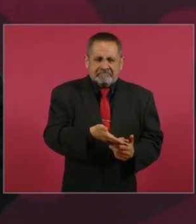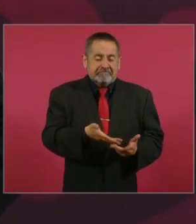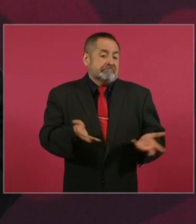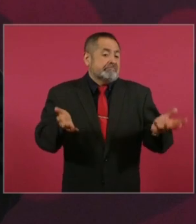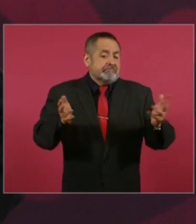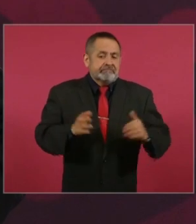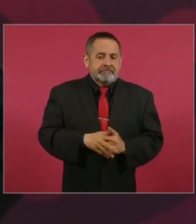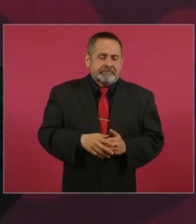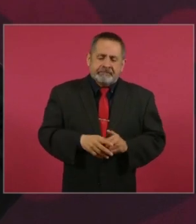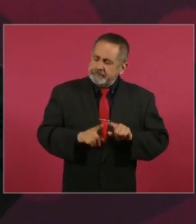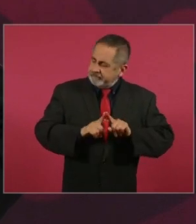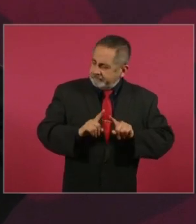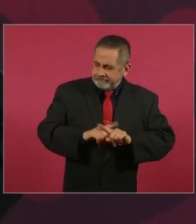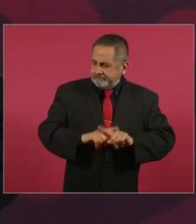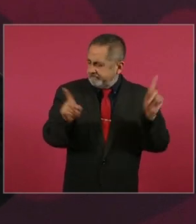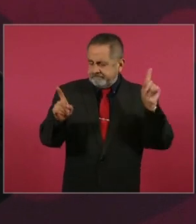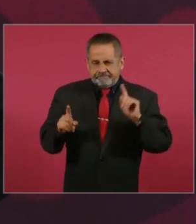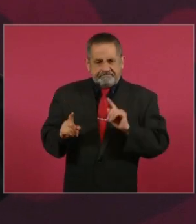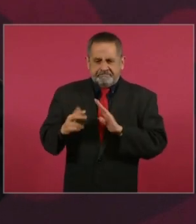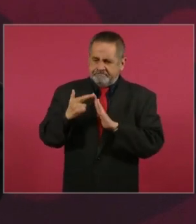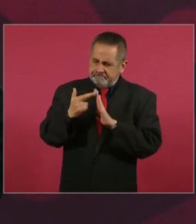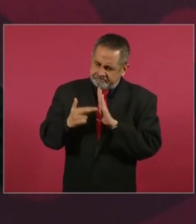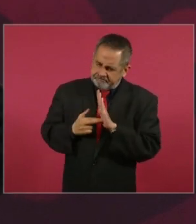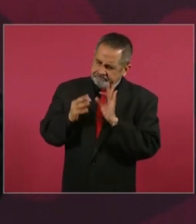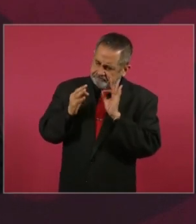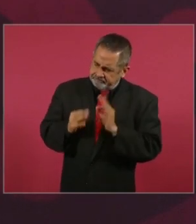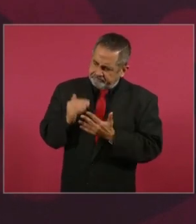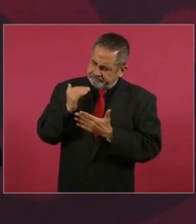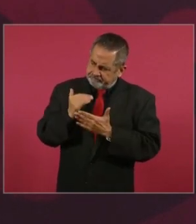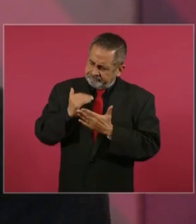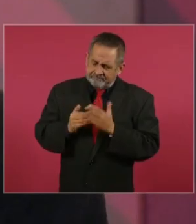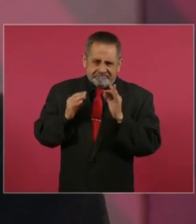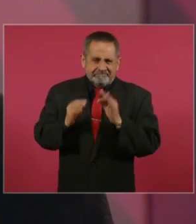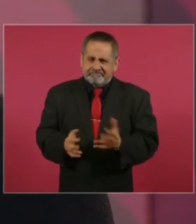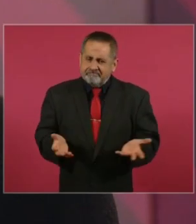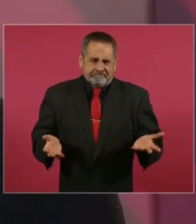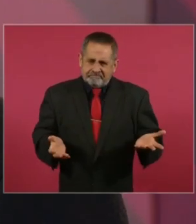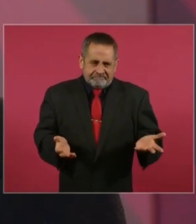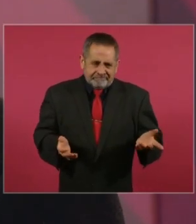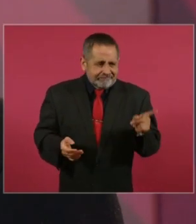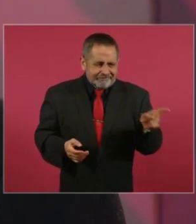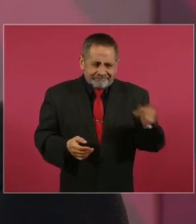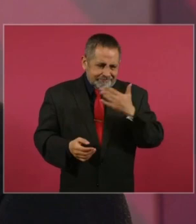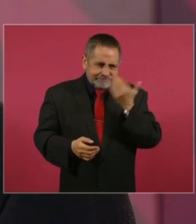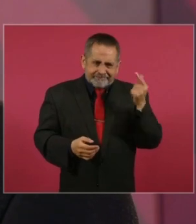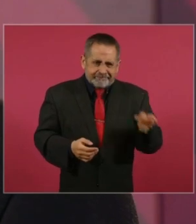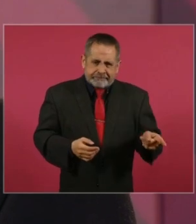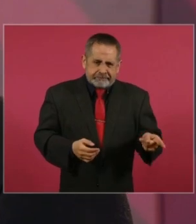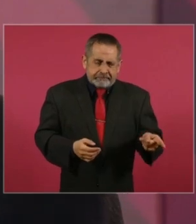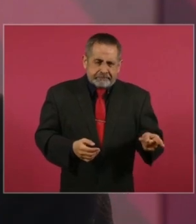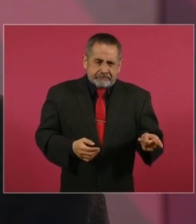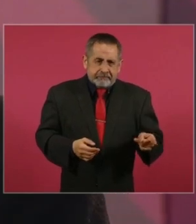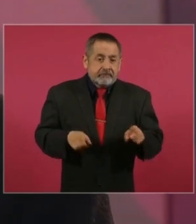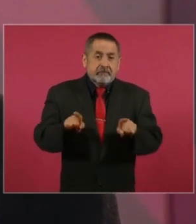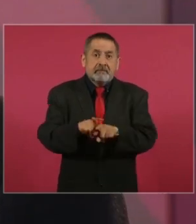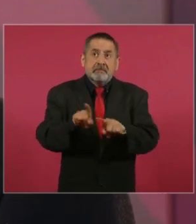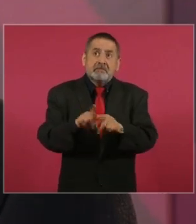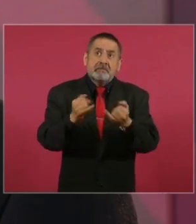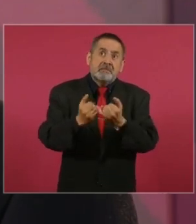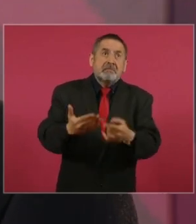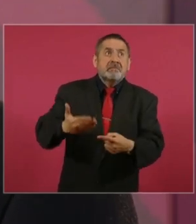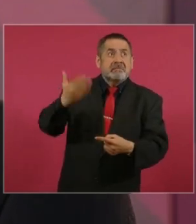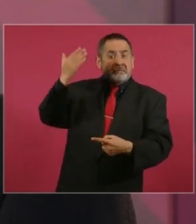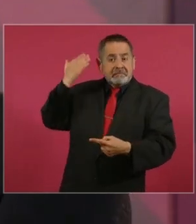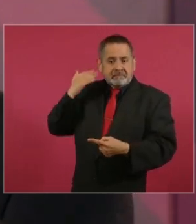otras reglas, no es lo mismo de antes.